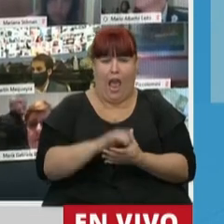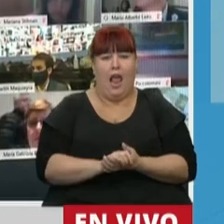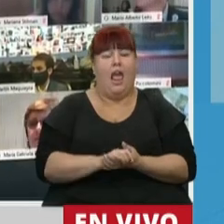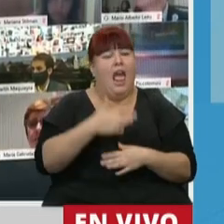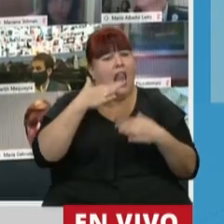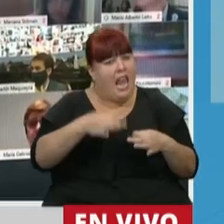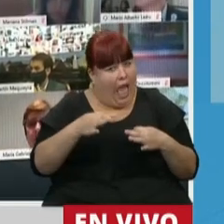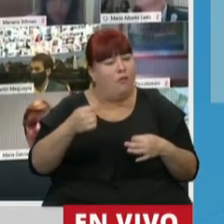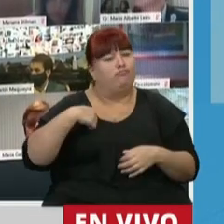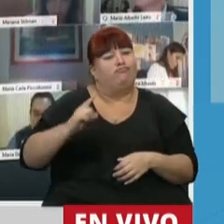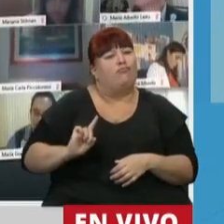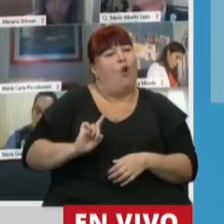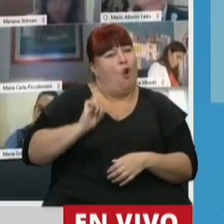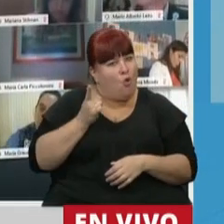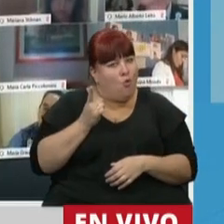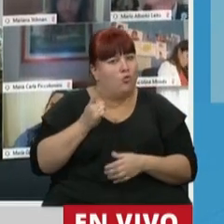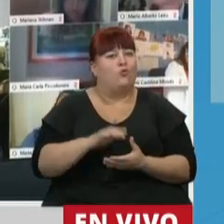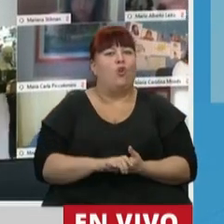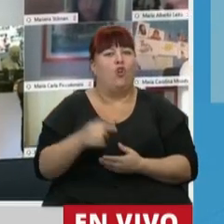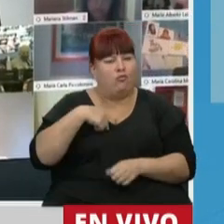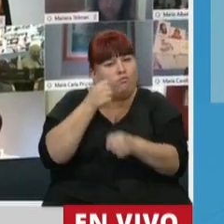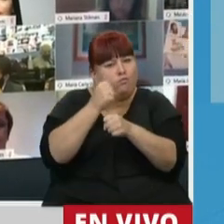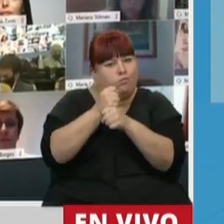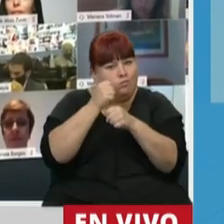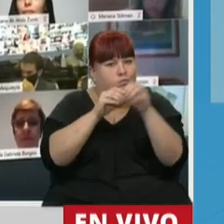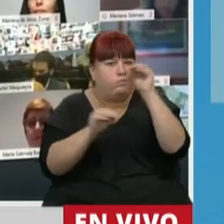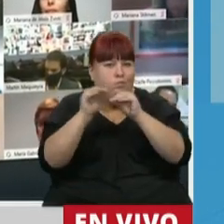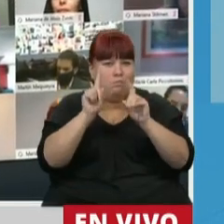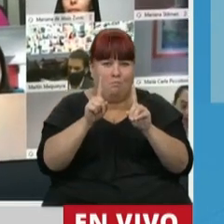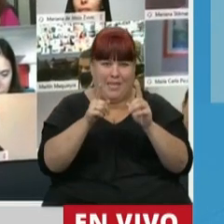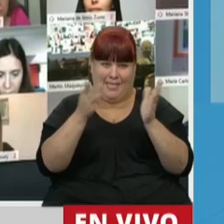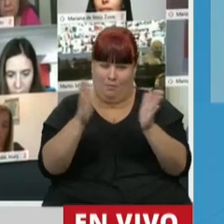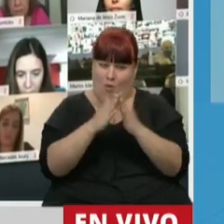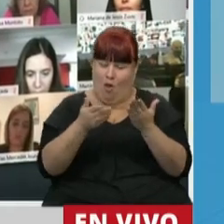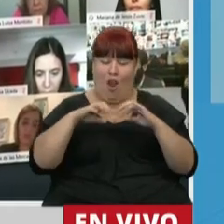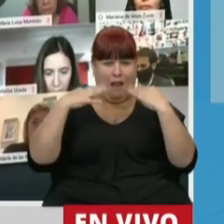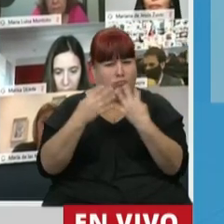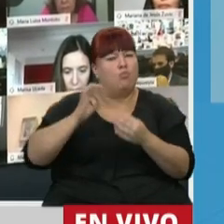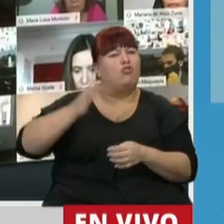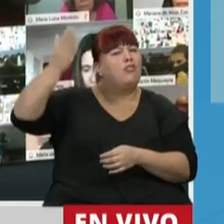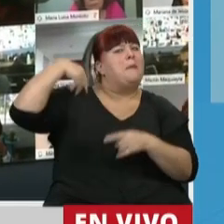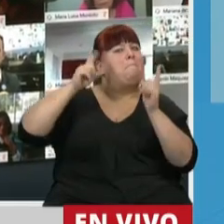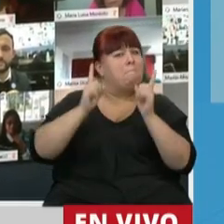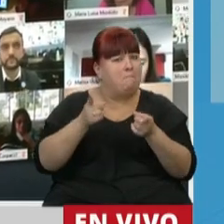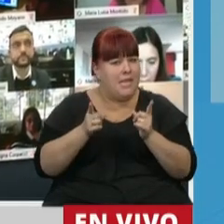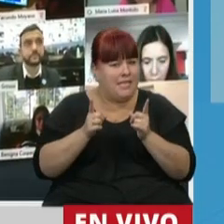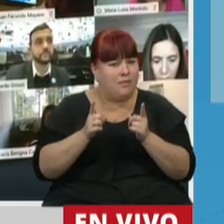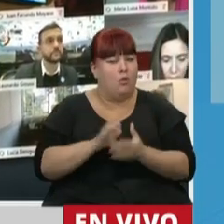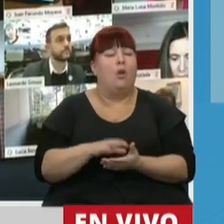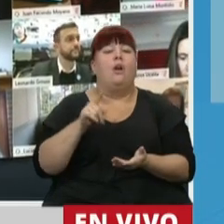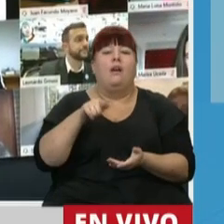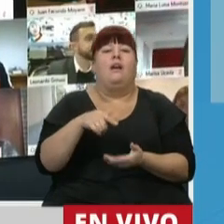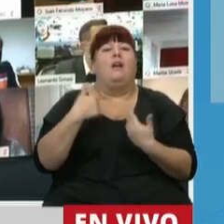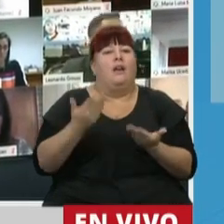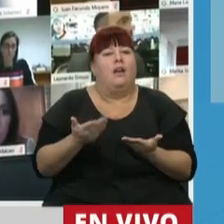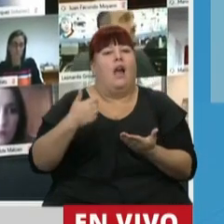que la verdad tuve el orgullo de trabajar en esta misma Cámara hace muchos años, puso